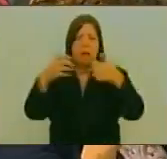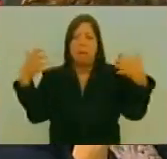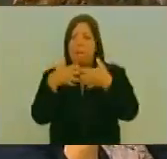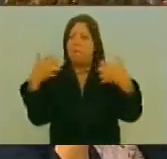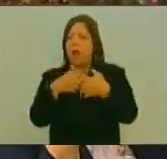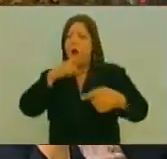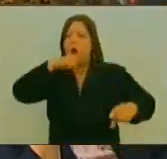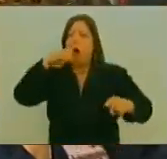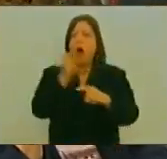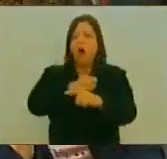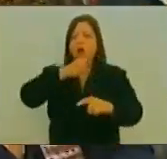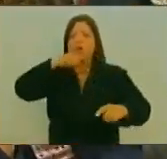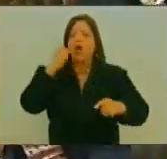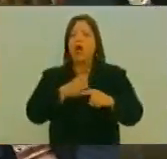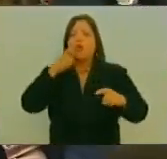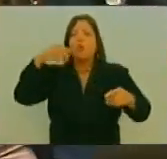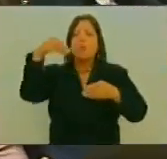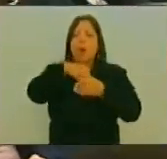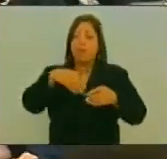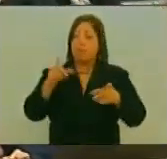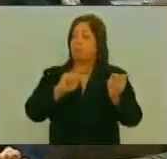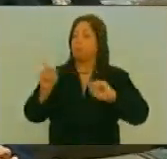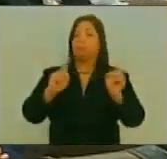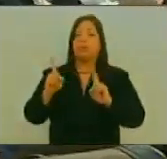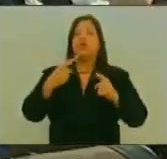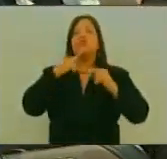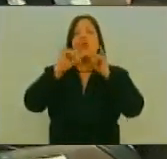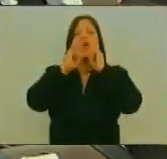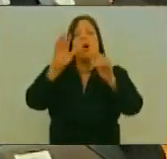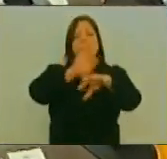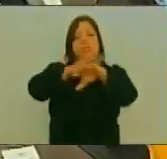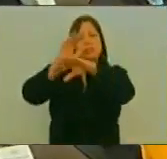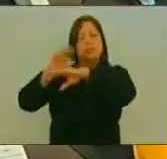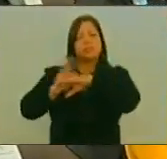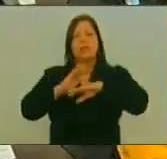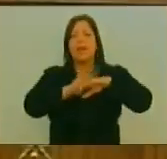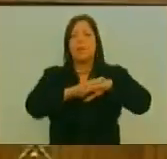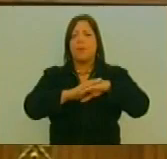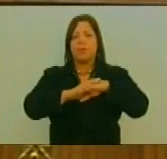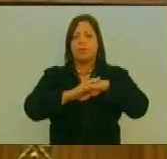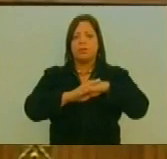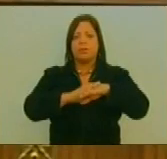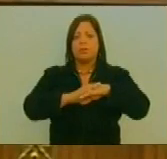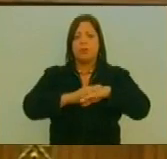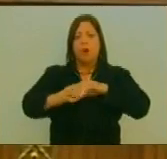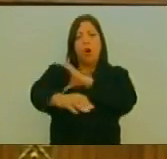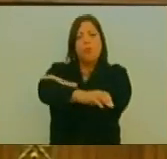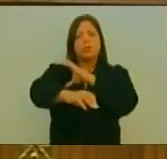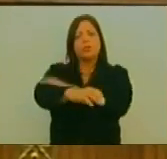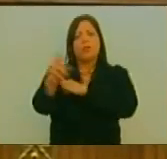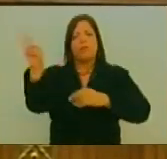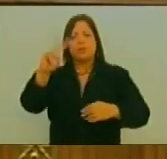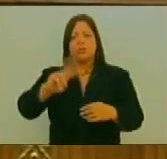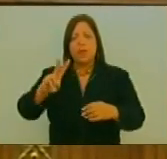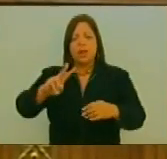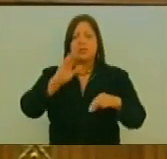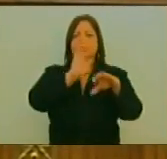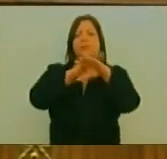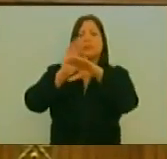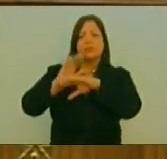Y El Odio En Nuestro Pueblo Por Eso Yo Hago Un Llamado A La Oposición Venezolana